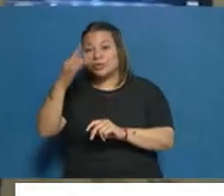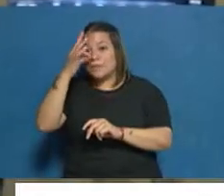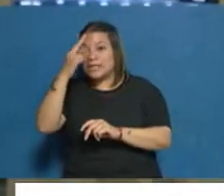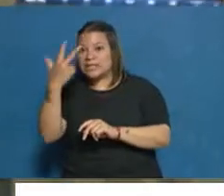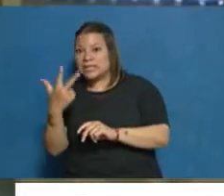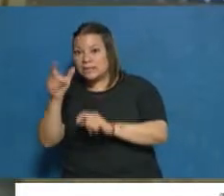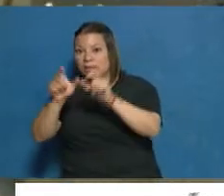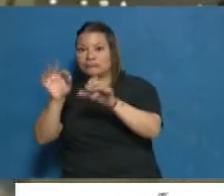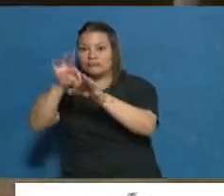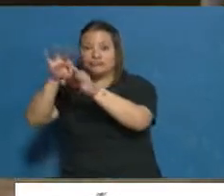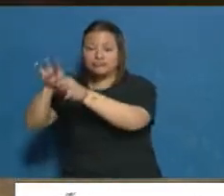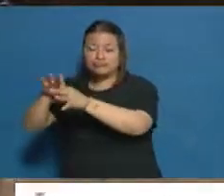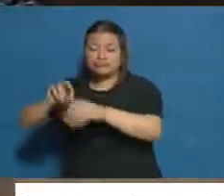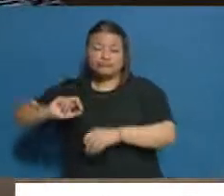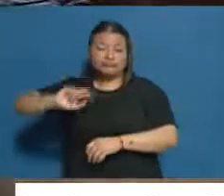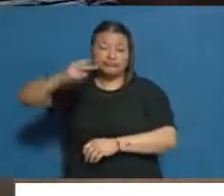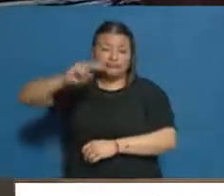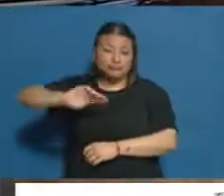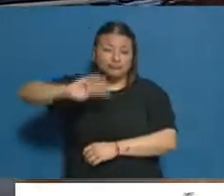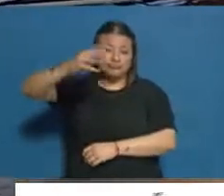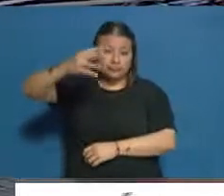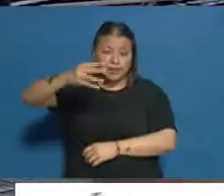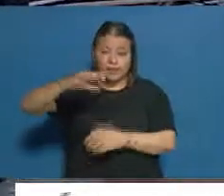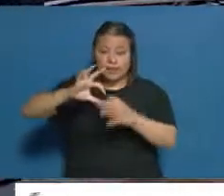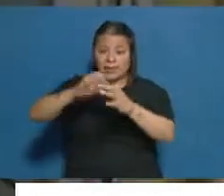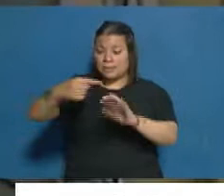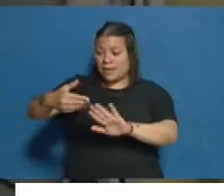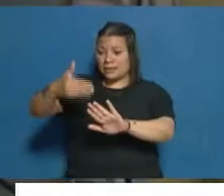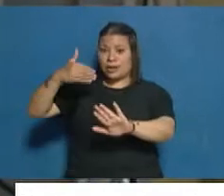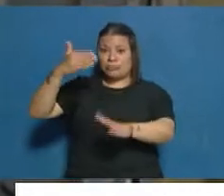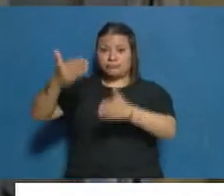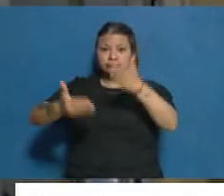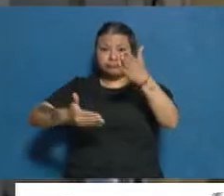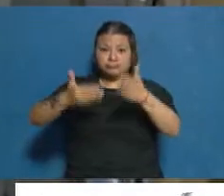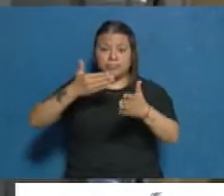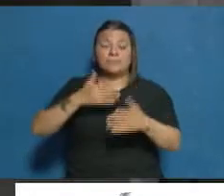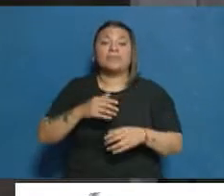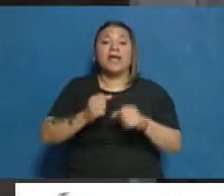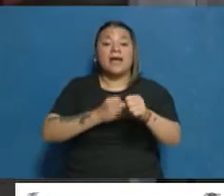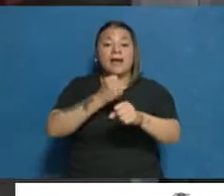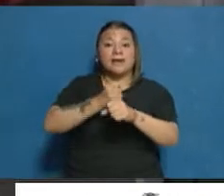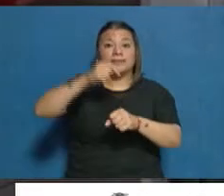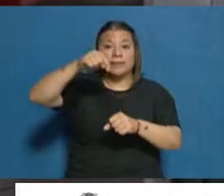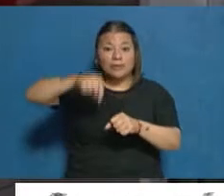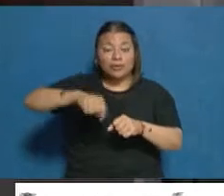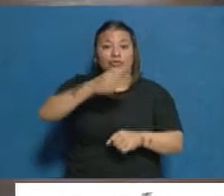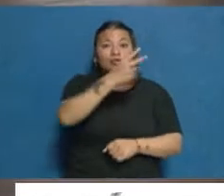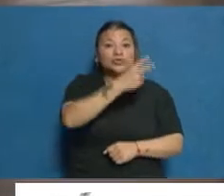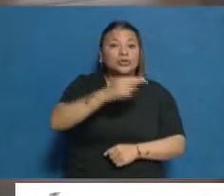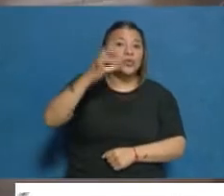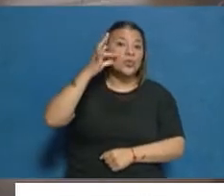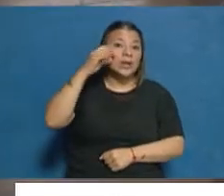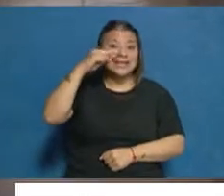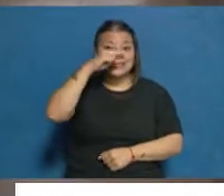que se cuadruplicaron en relación a la semana anterior. El documento oficial señaló que a la fecha hay 247